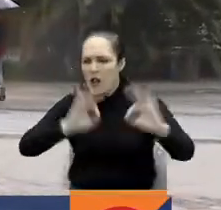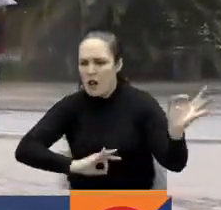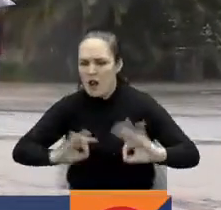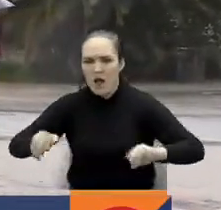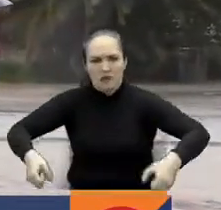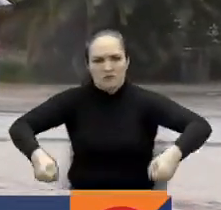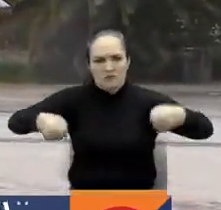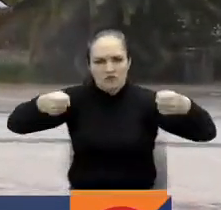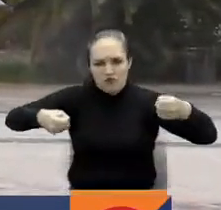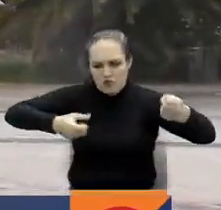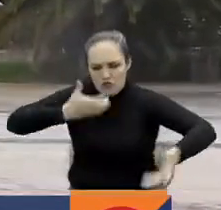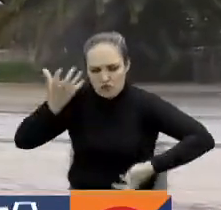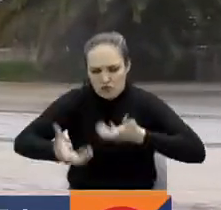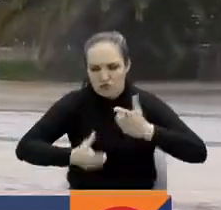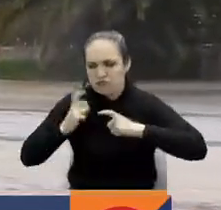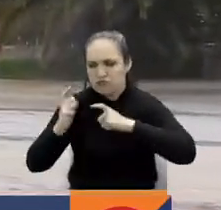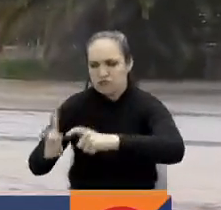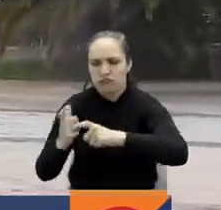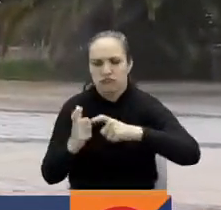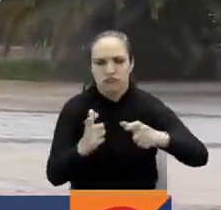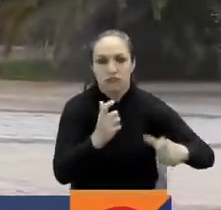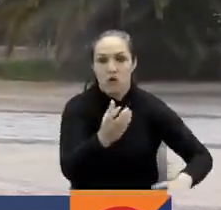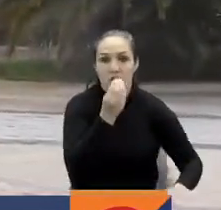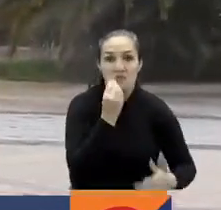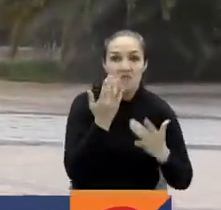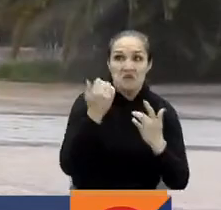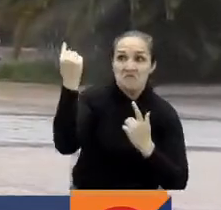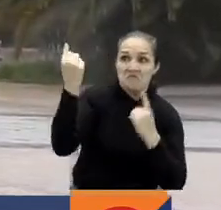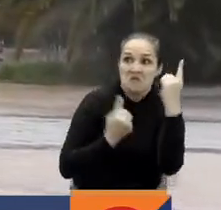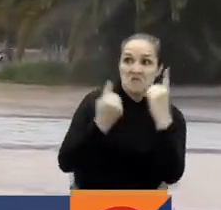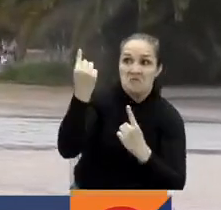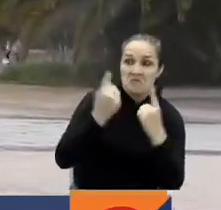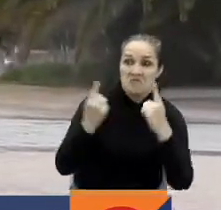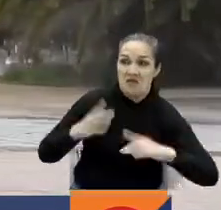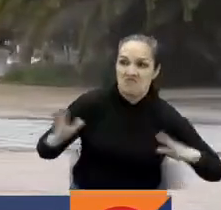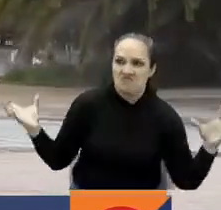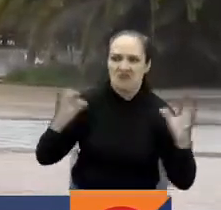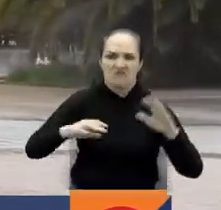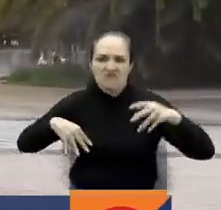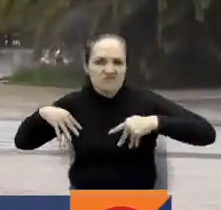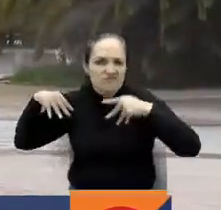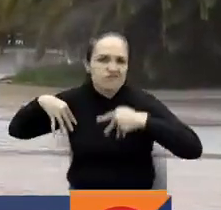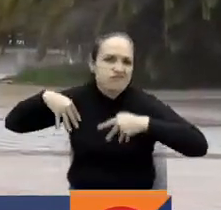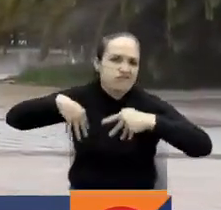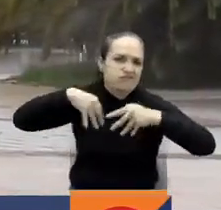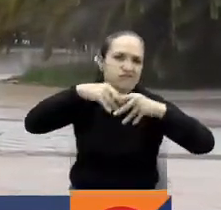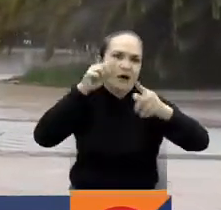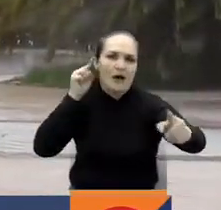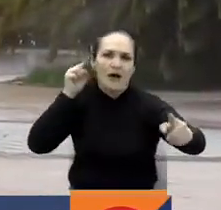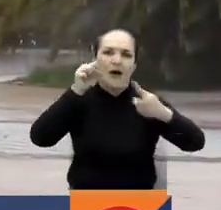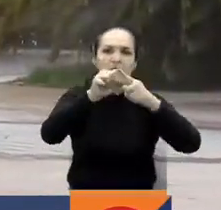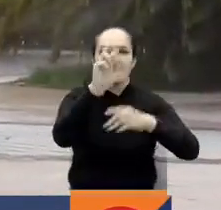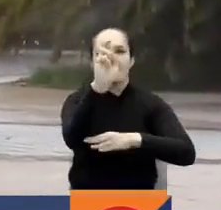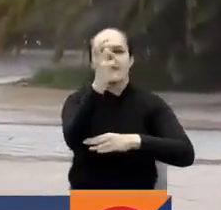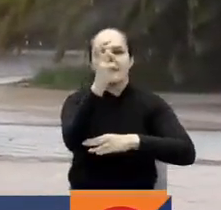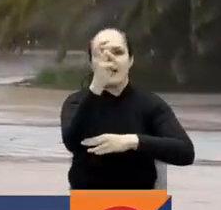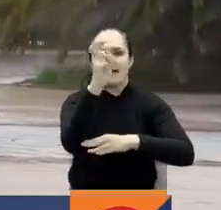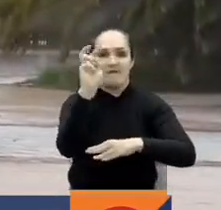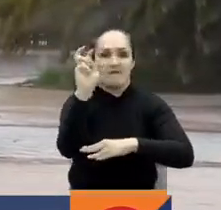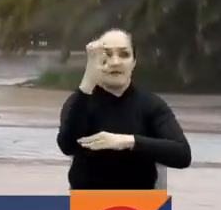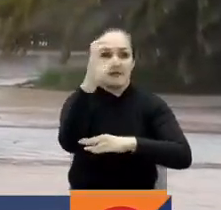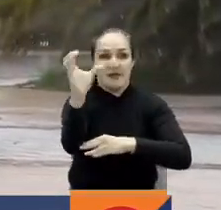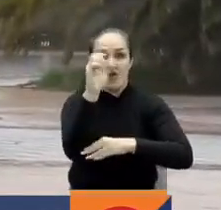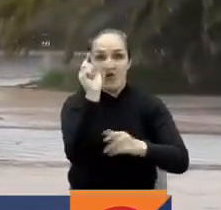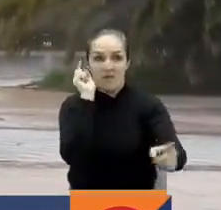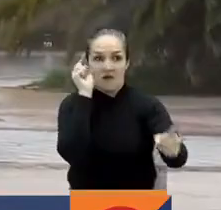comunitaria y lo que nos han dicho es que esperan que lleguen más personas para iniciar una movilización hacia la Fiscalía General de